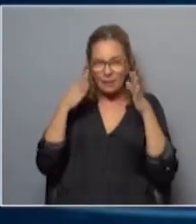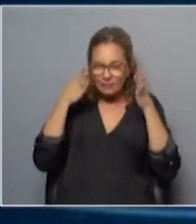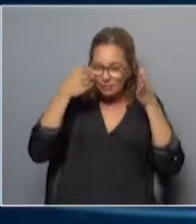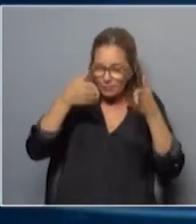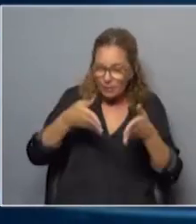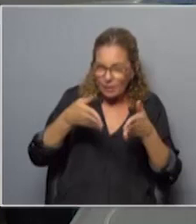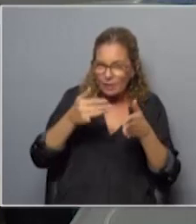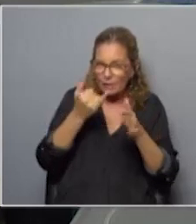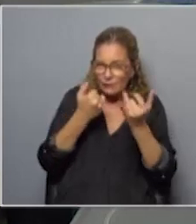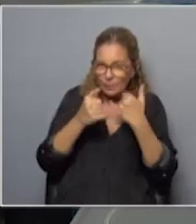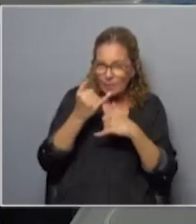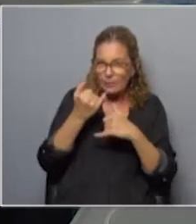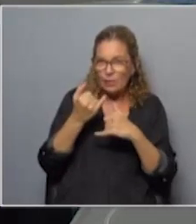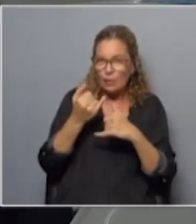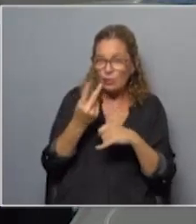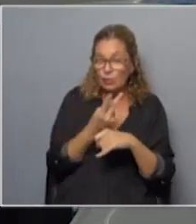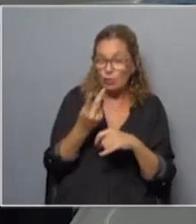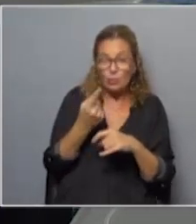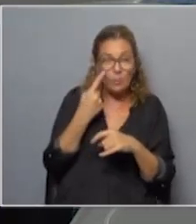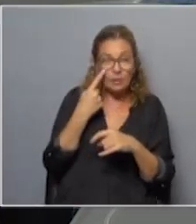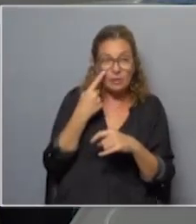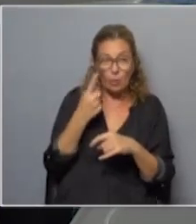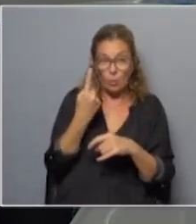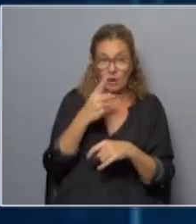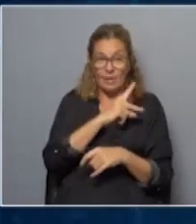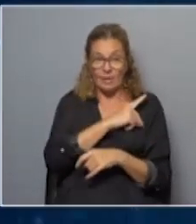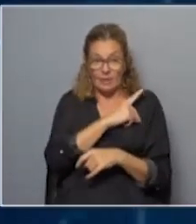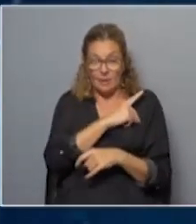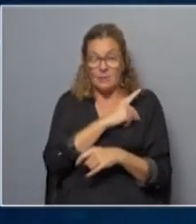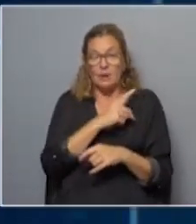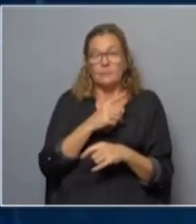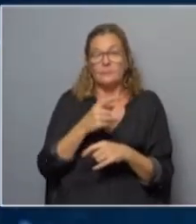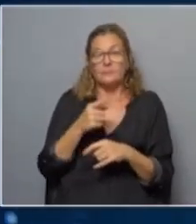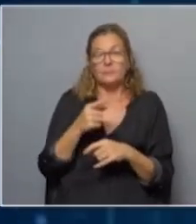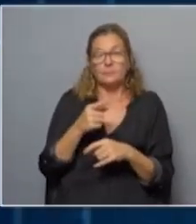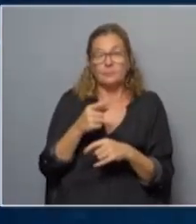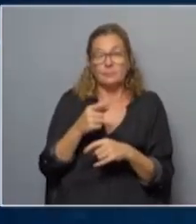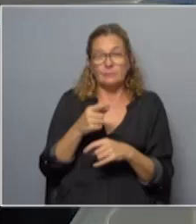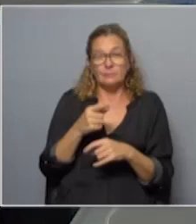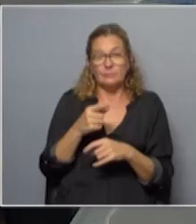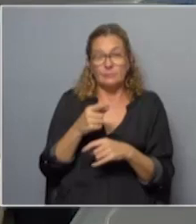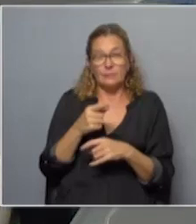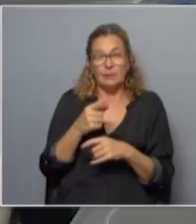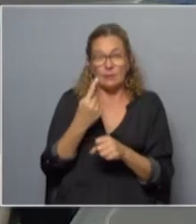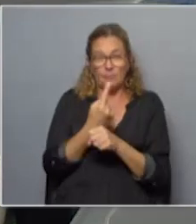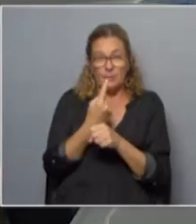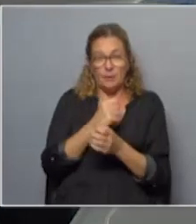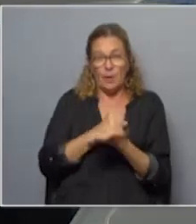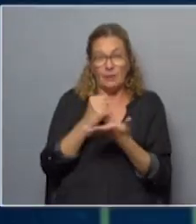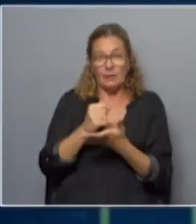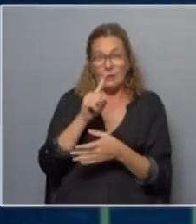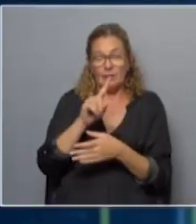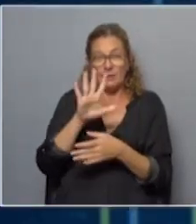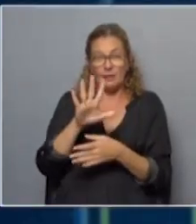portales informativos que tomamos dos muestras una en diciembre y que era del primero al 15 cuando